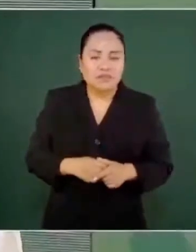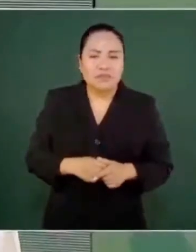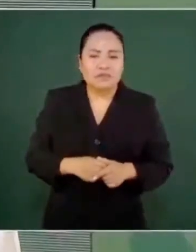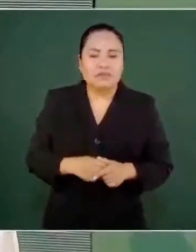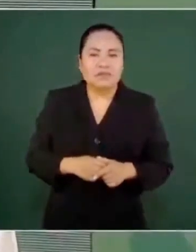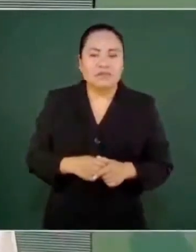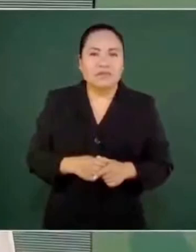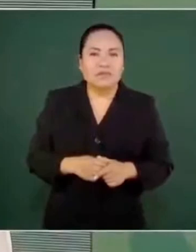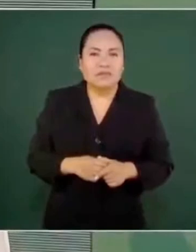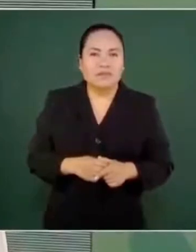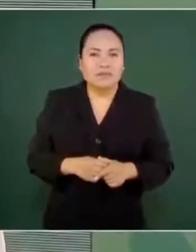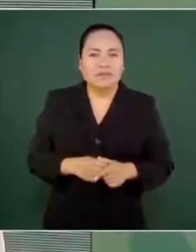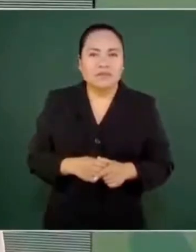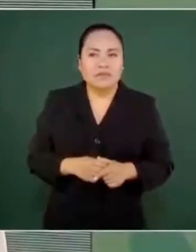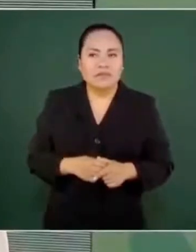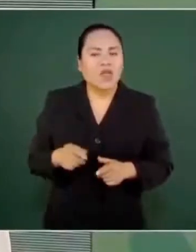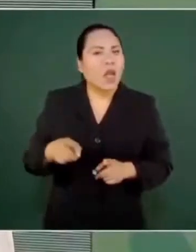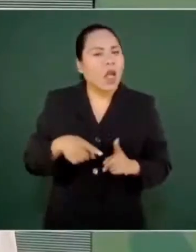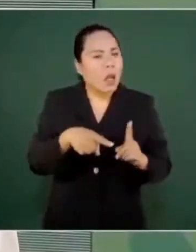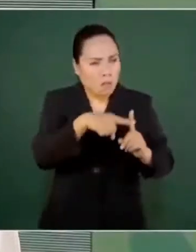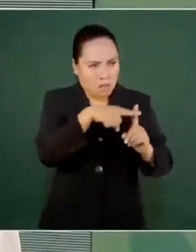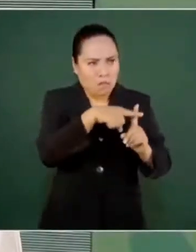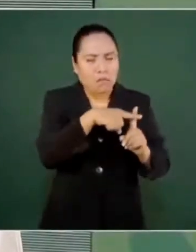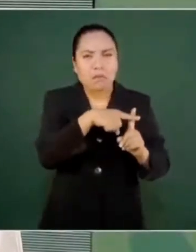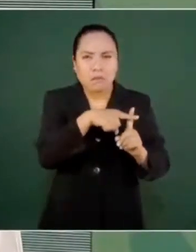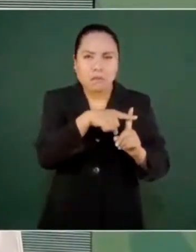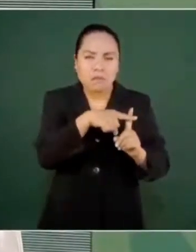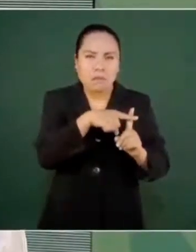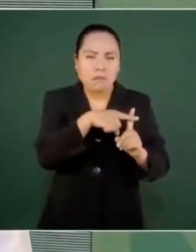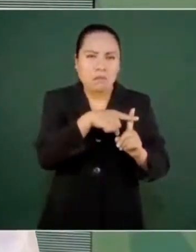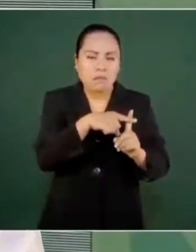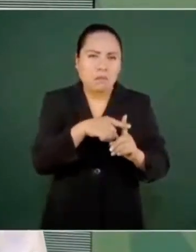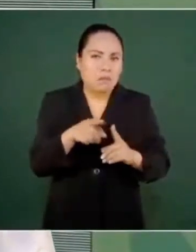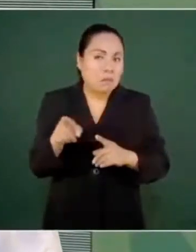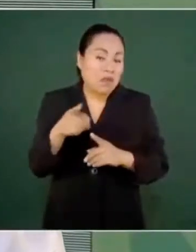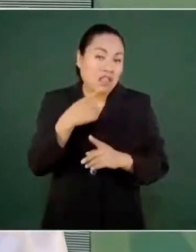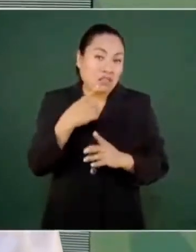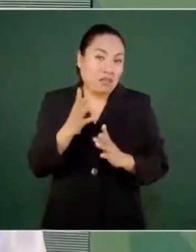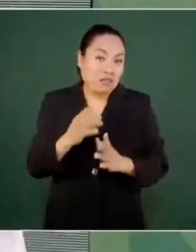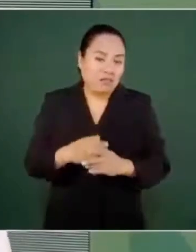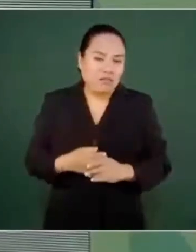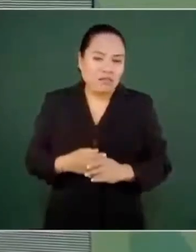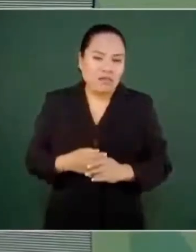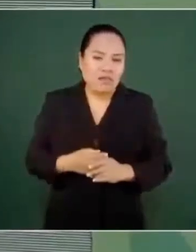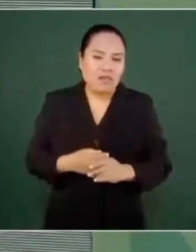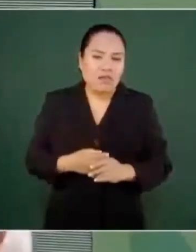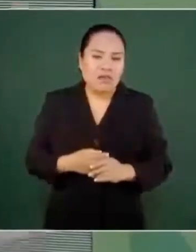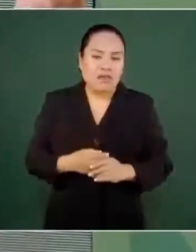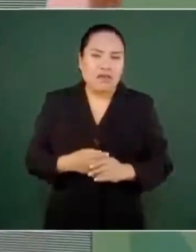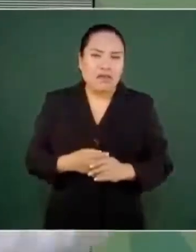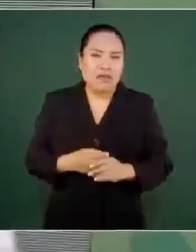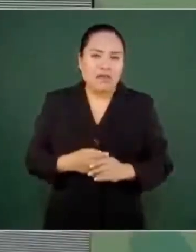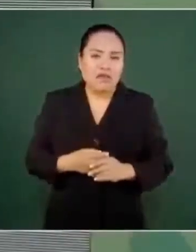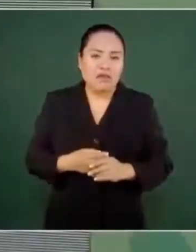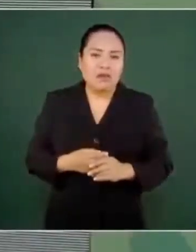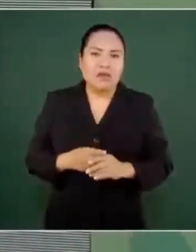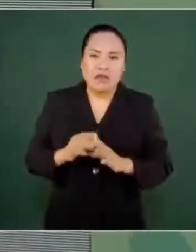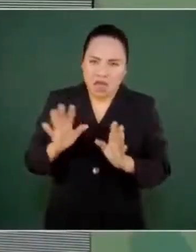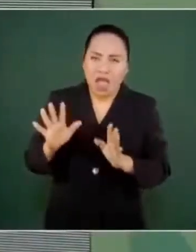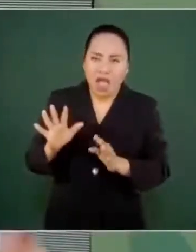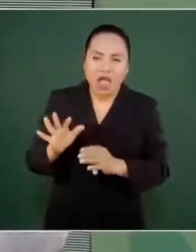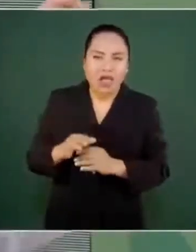positiva y hasta nos mandaron a agradecer